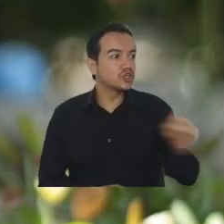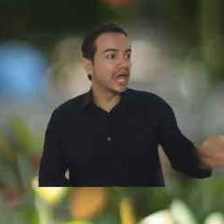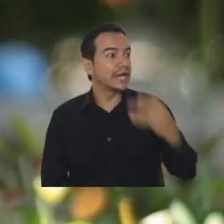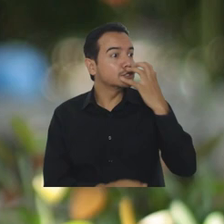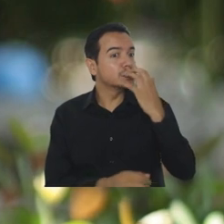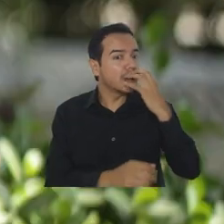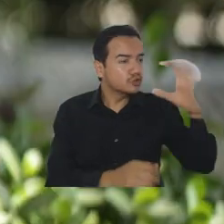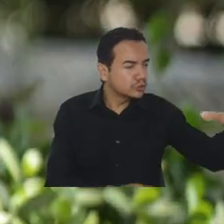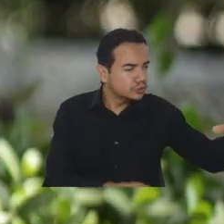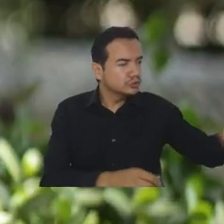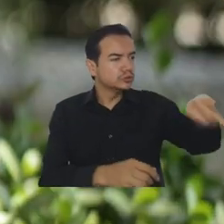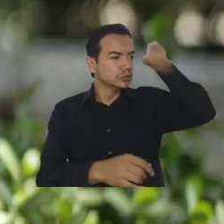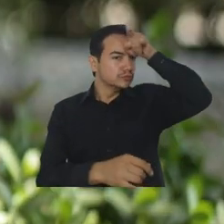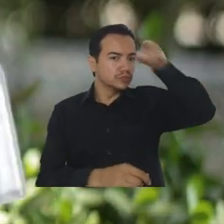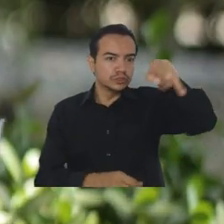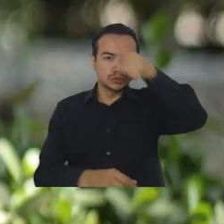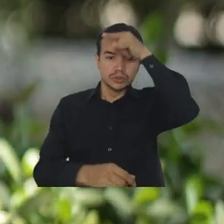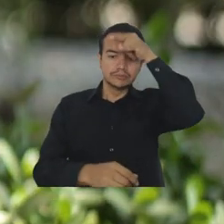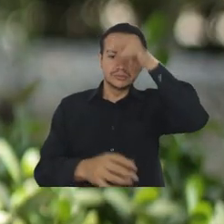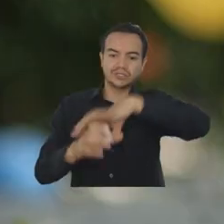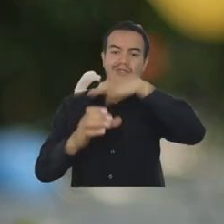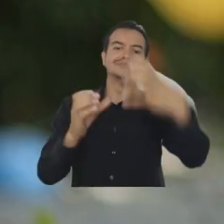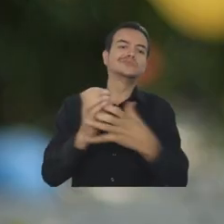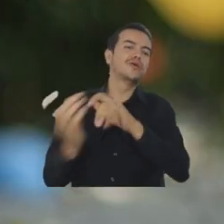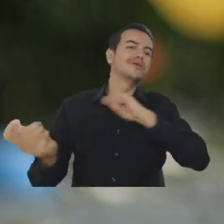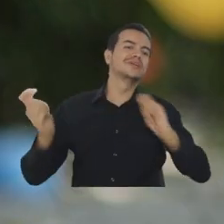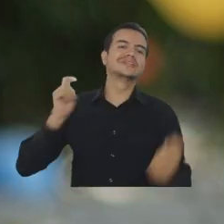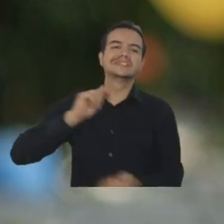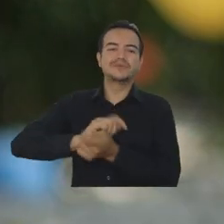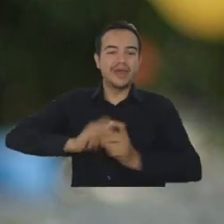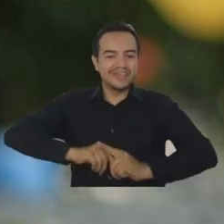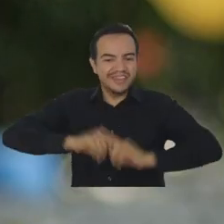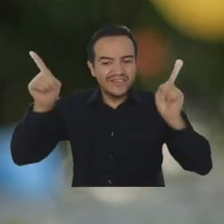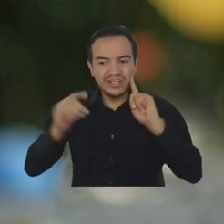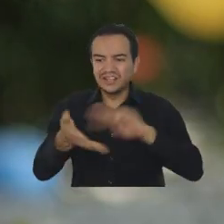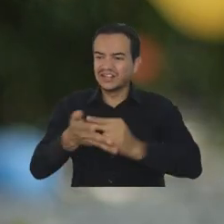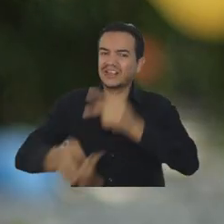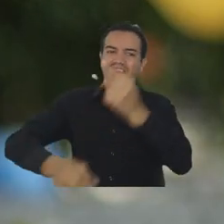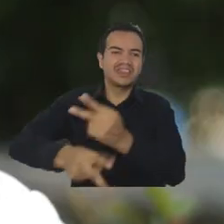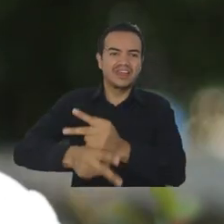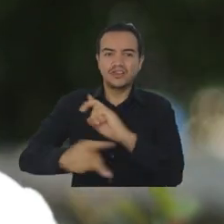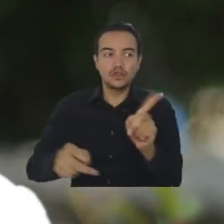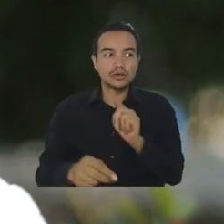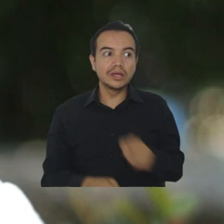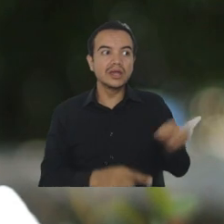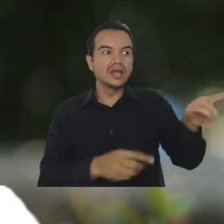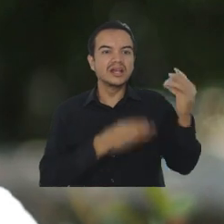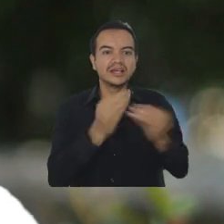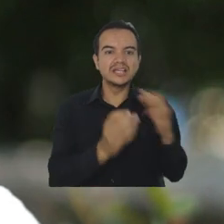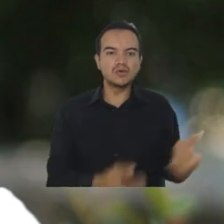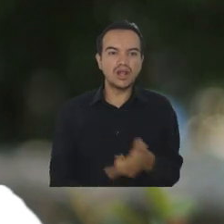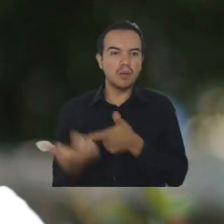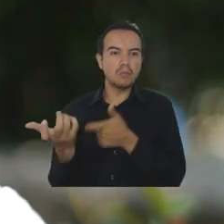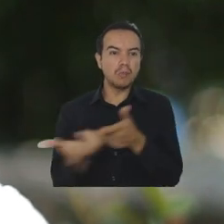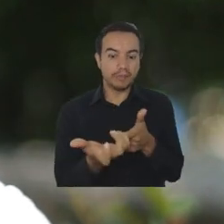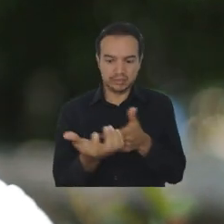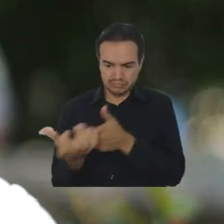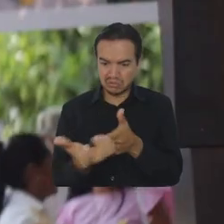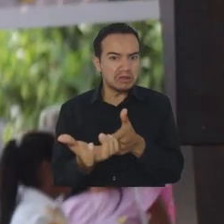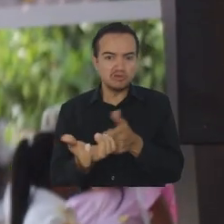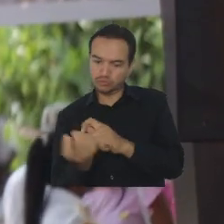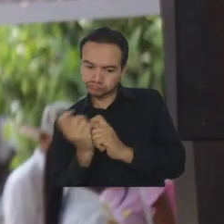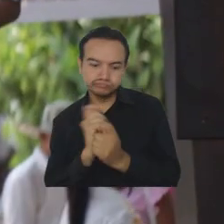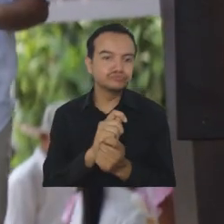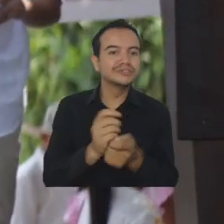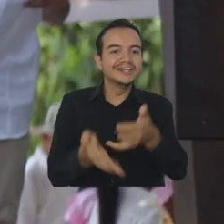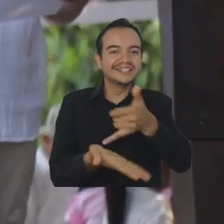mundo sería diferente, no habría tanta violencia, que al enfrentarse a las páginas de una libreta disparaba palabras con la tinta de mi lápiz.